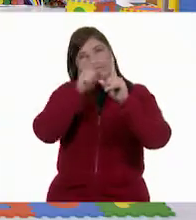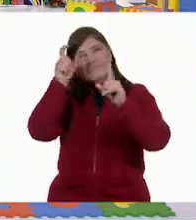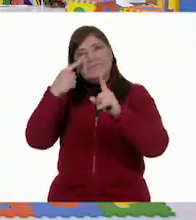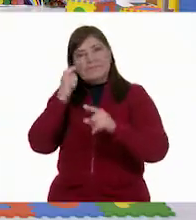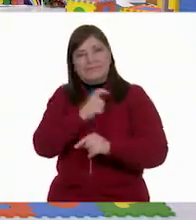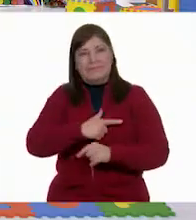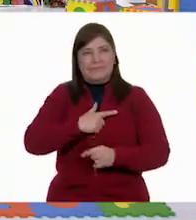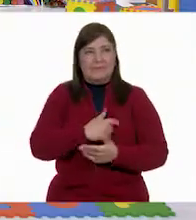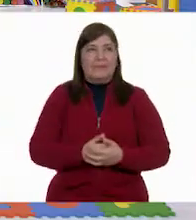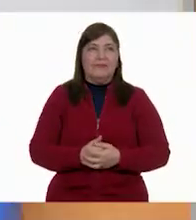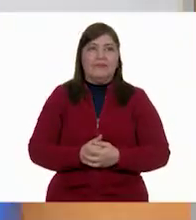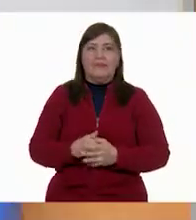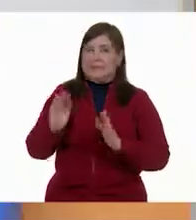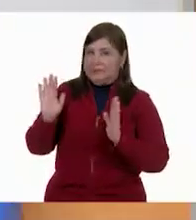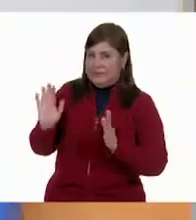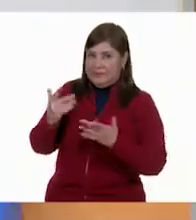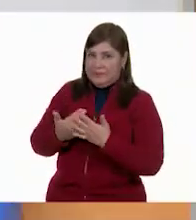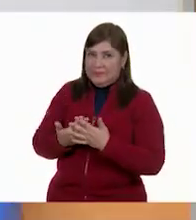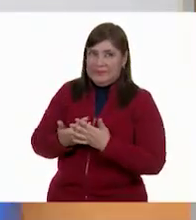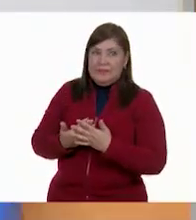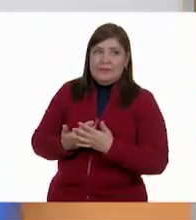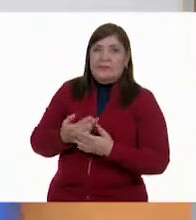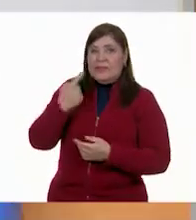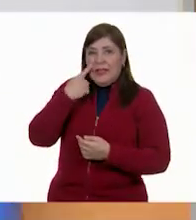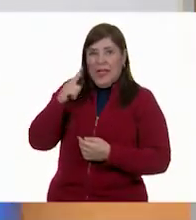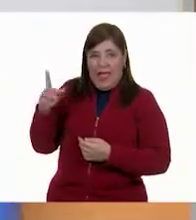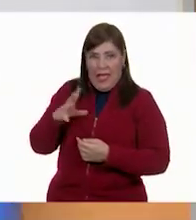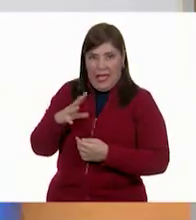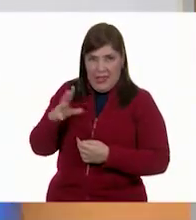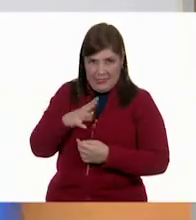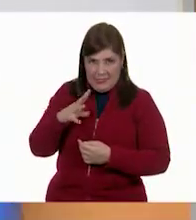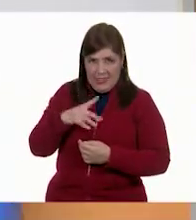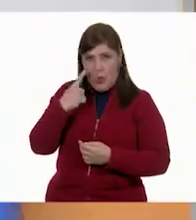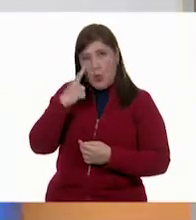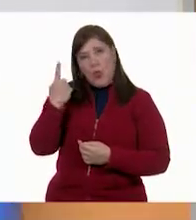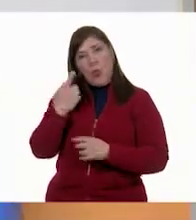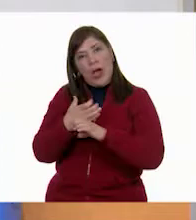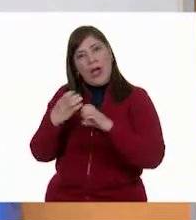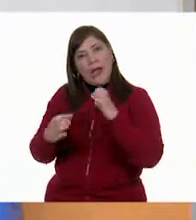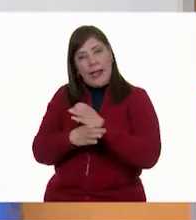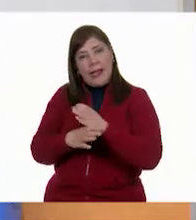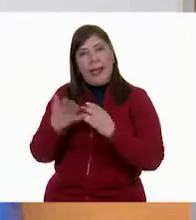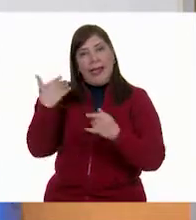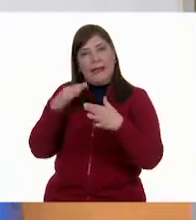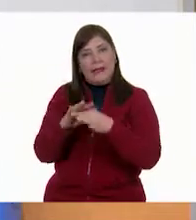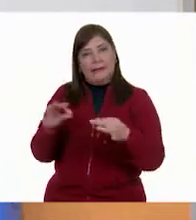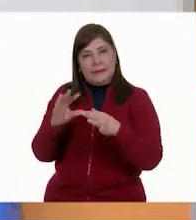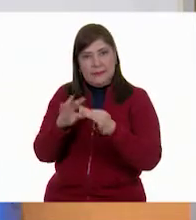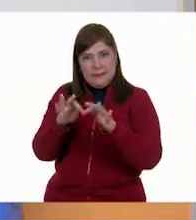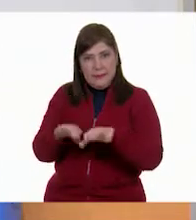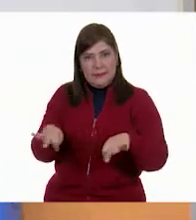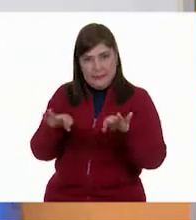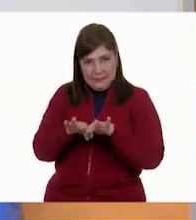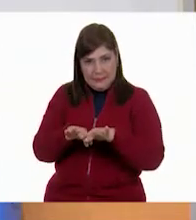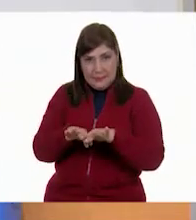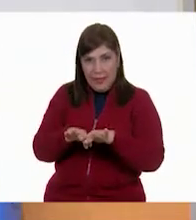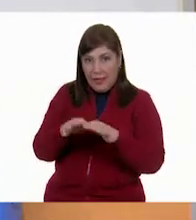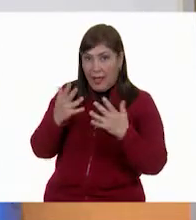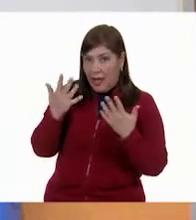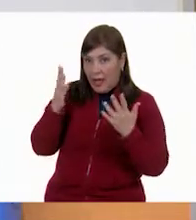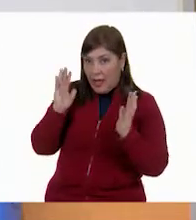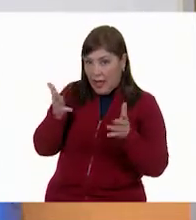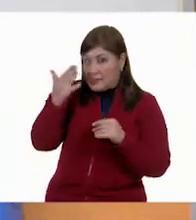Eric, permíteme un poquito. Hemos tenido esta parte. Algo que hemos comentado muy importante es, ¿sabemos de qué se trata?